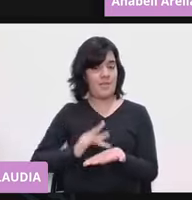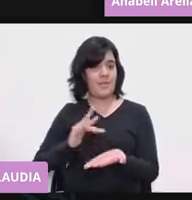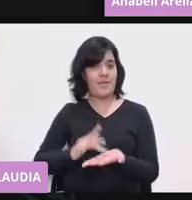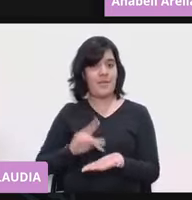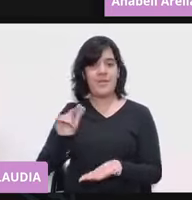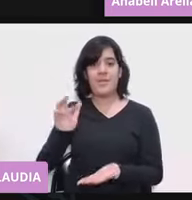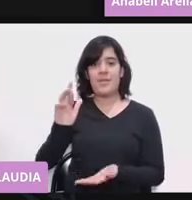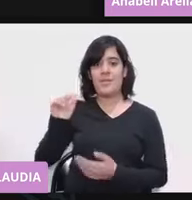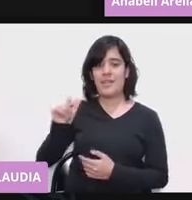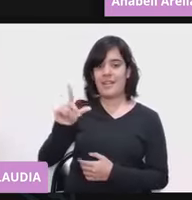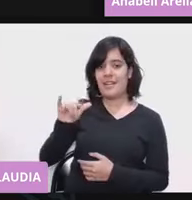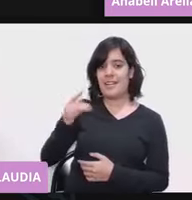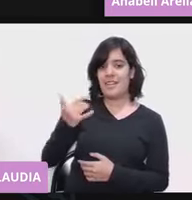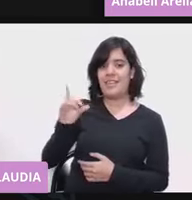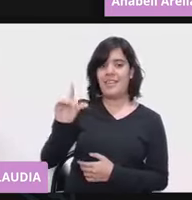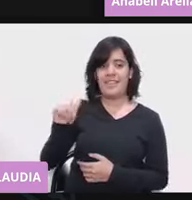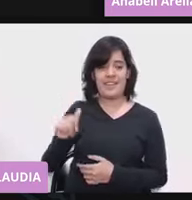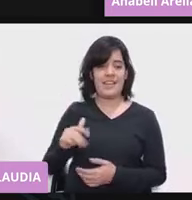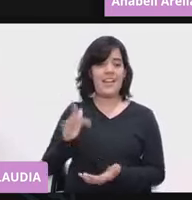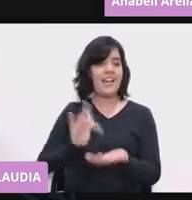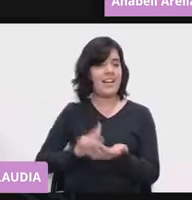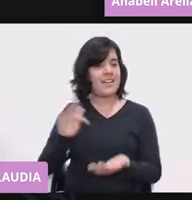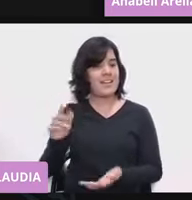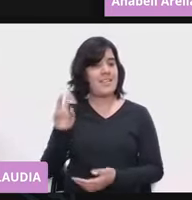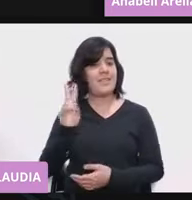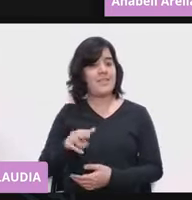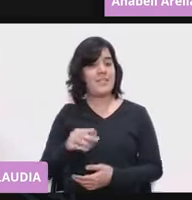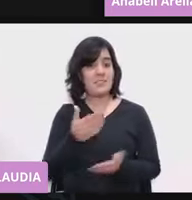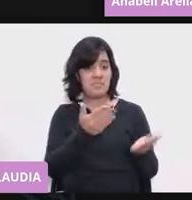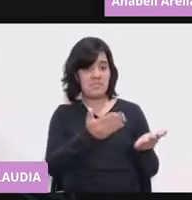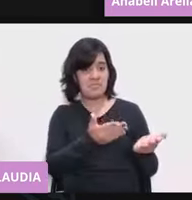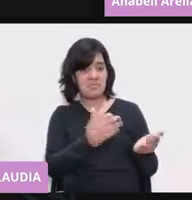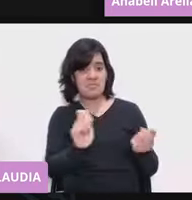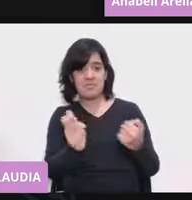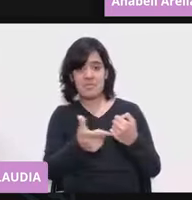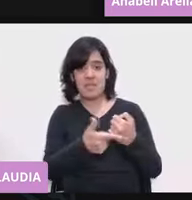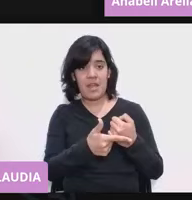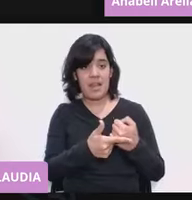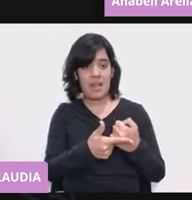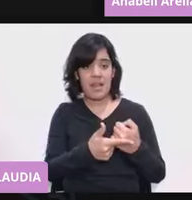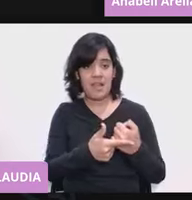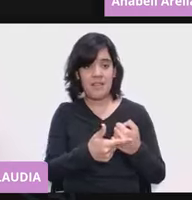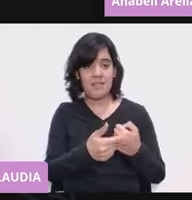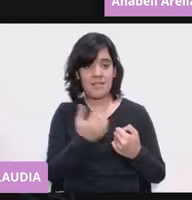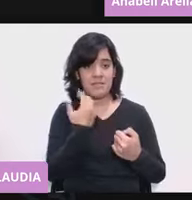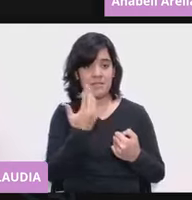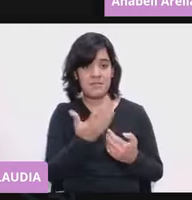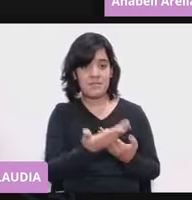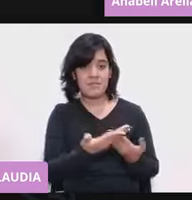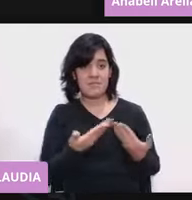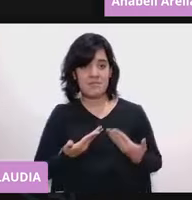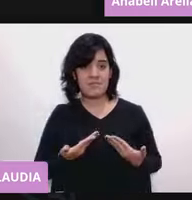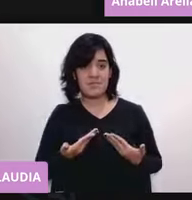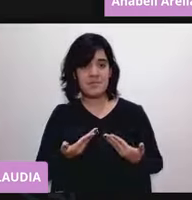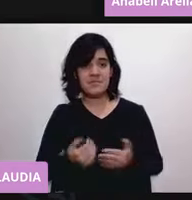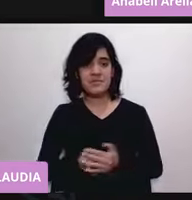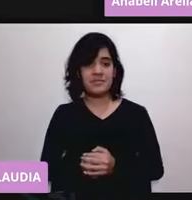se llevara hoy a cabo. Doctora, no sé si quisiera terminar con un comentario.